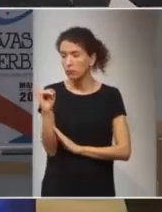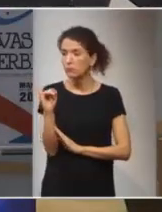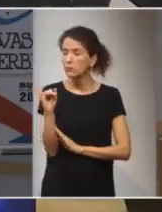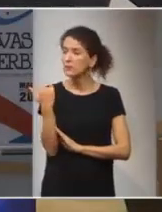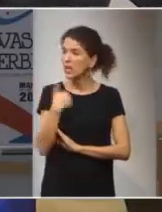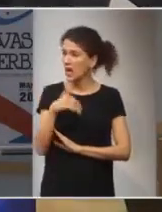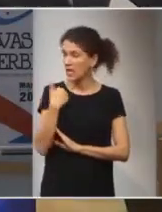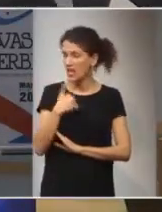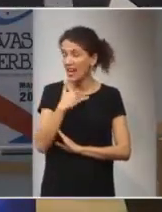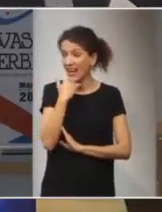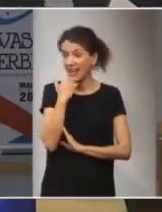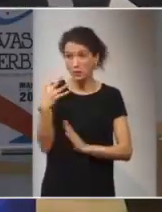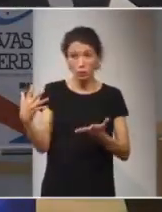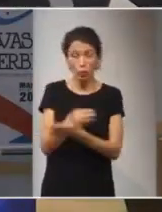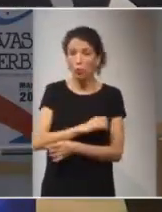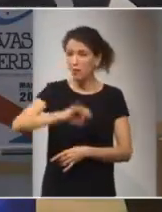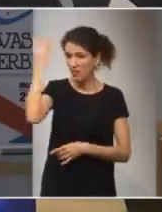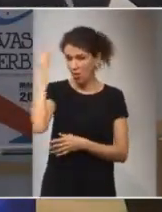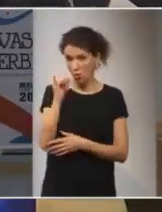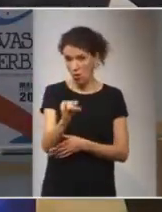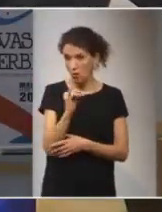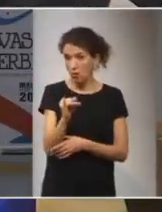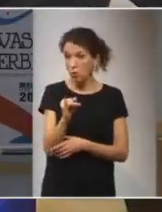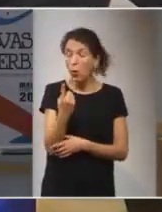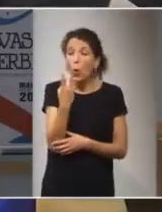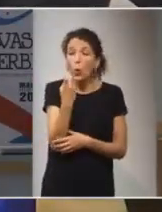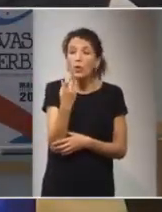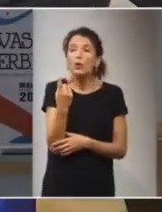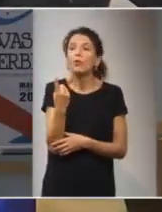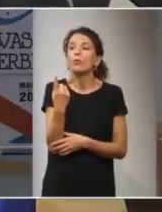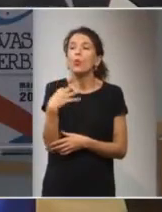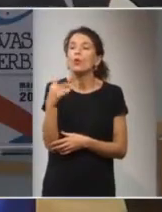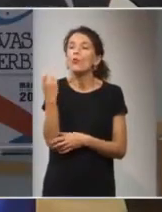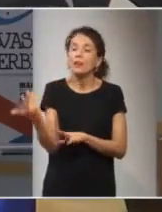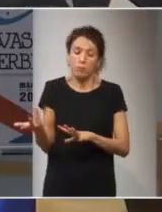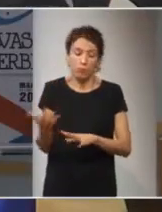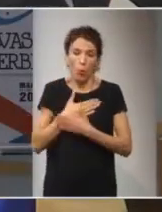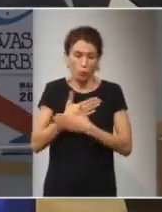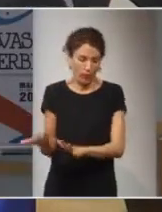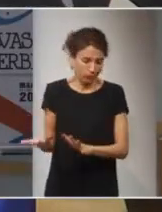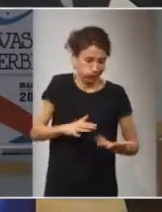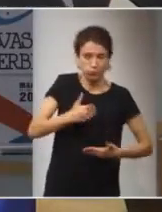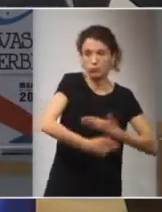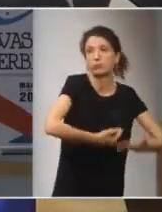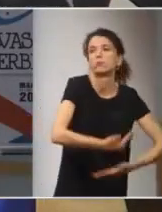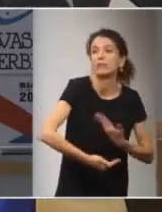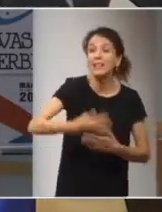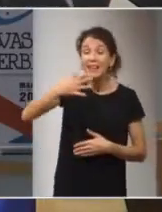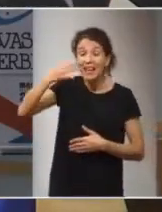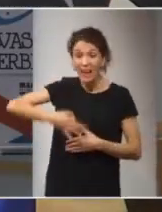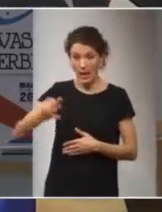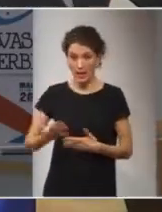prácticamente casi todo inventado lo único que falta es la voluntad de aplicarlas creer